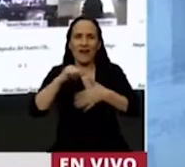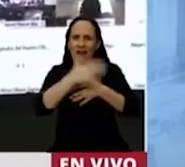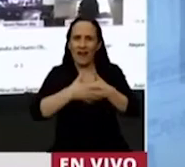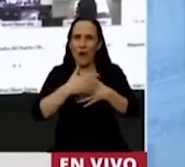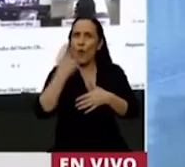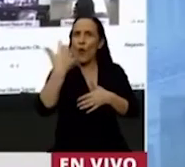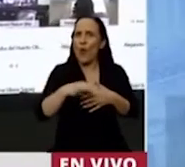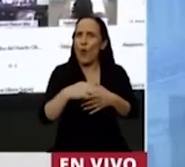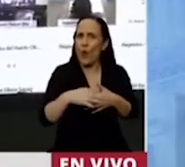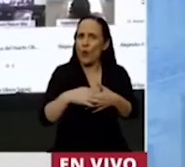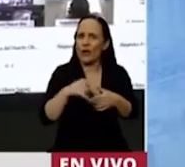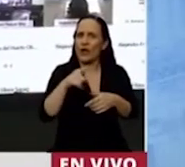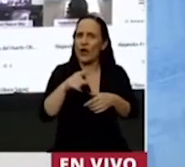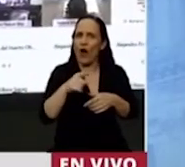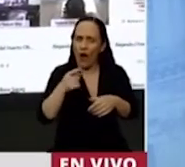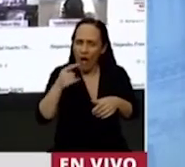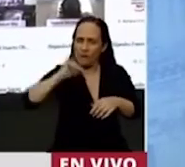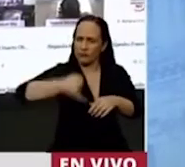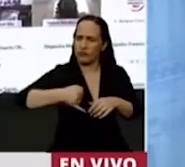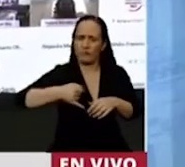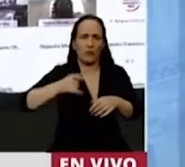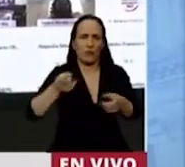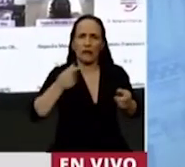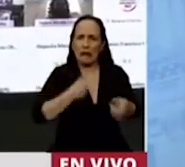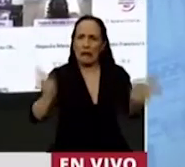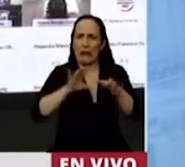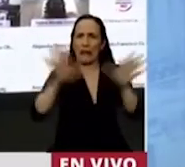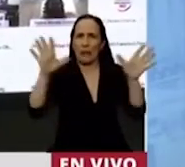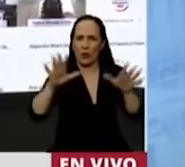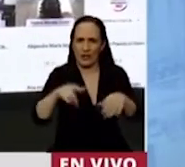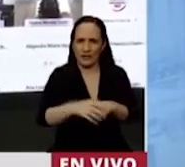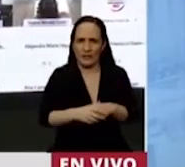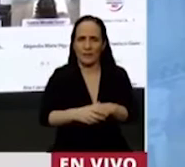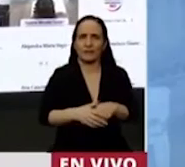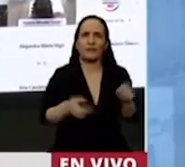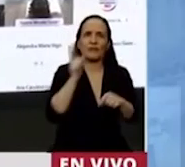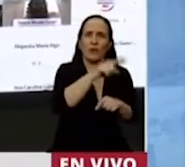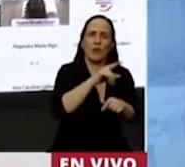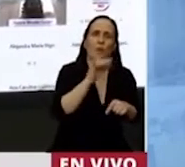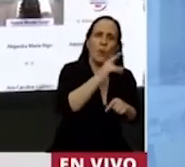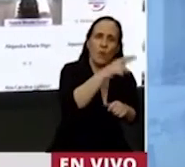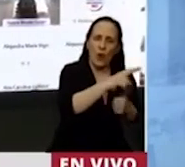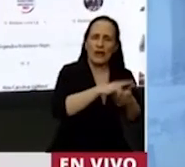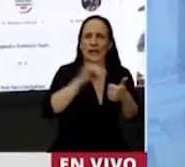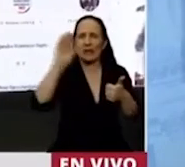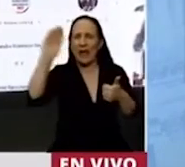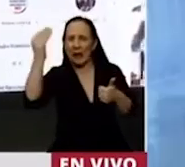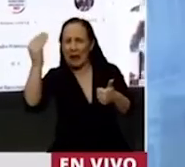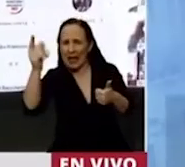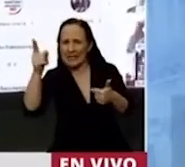sur que desafiaba la idea de la democracia. Banzer en Bolivia, Heysel en Brasil,